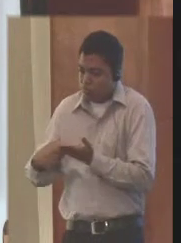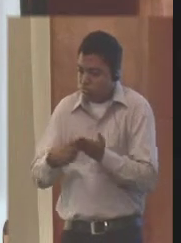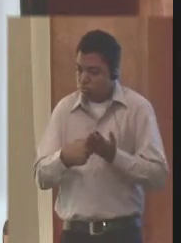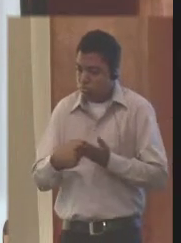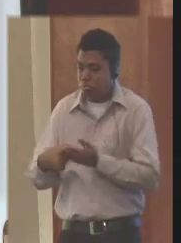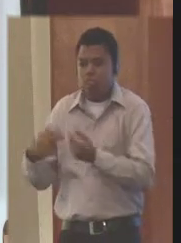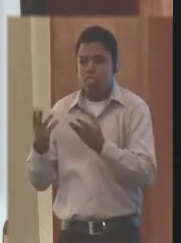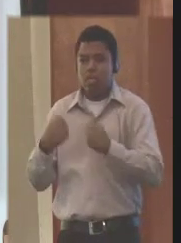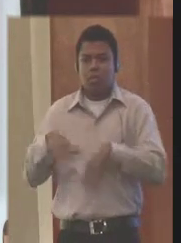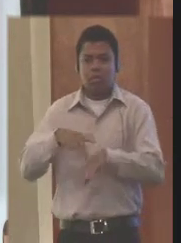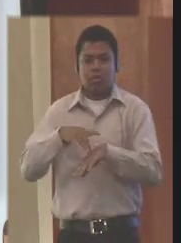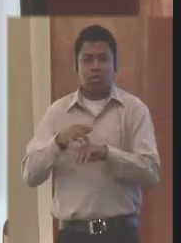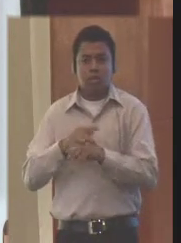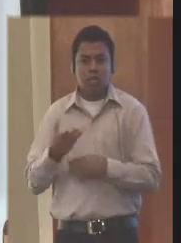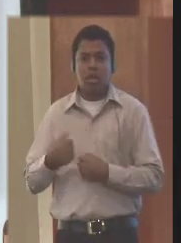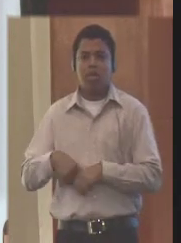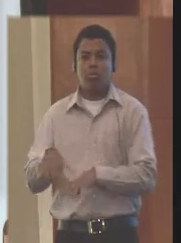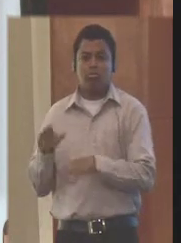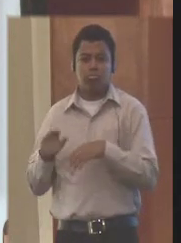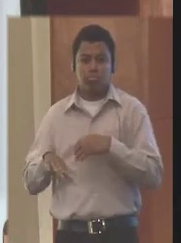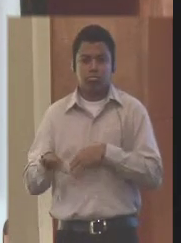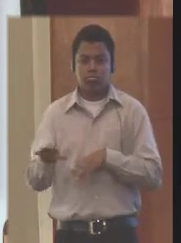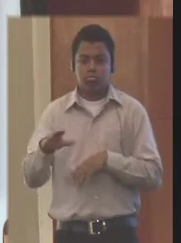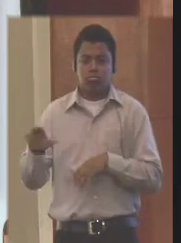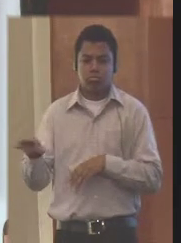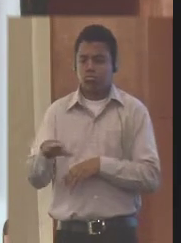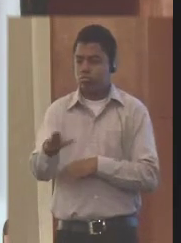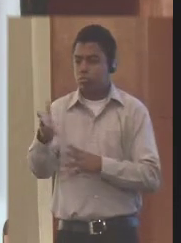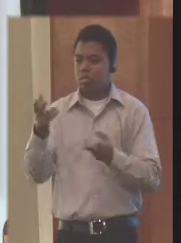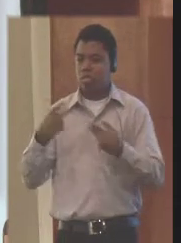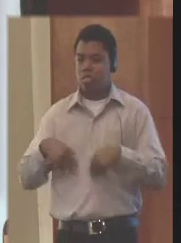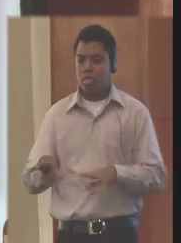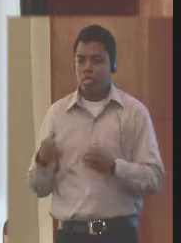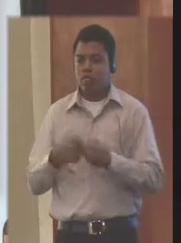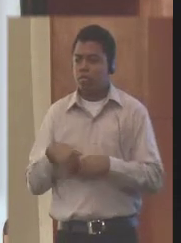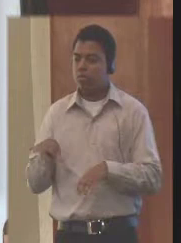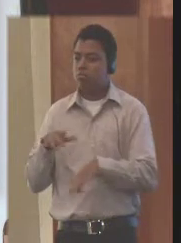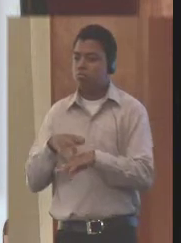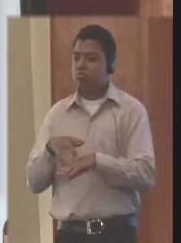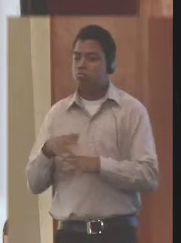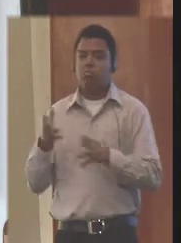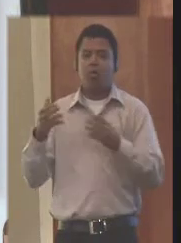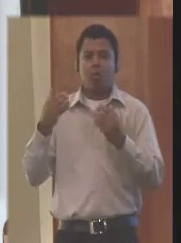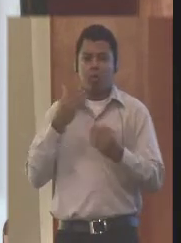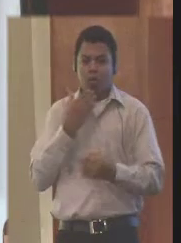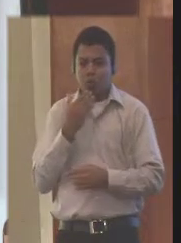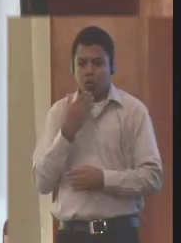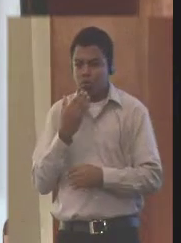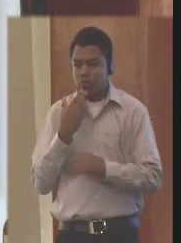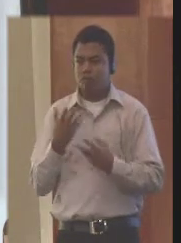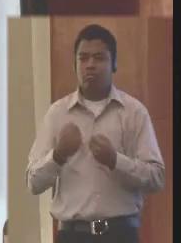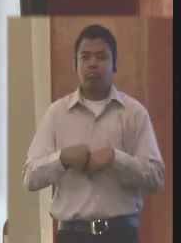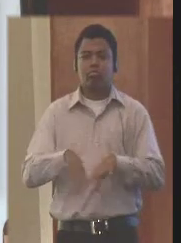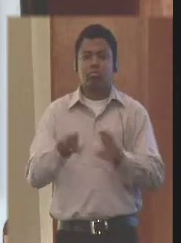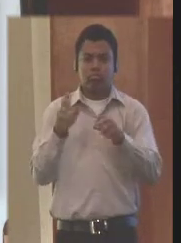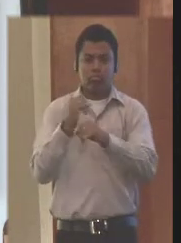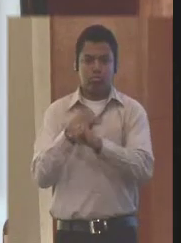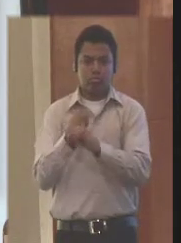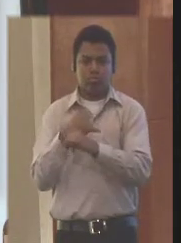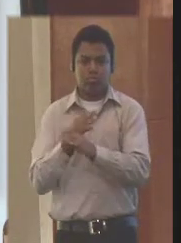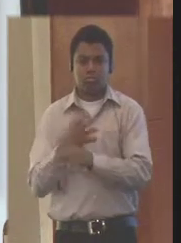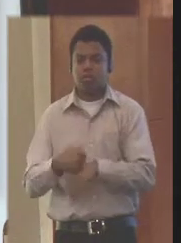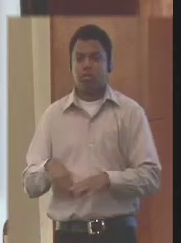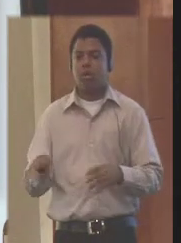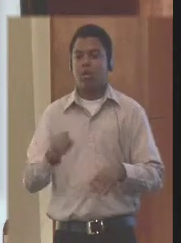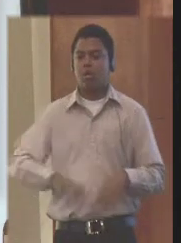tema de riesgo de transporte por tuberías, sino también mirar el contexto de riesgos desde el otro tipo de industria que teníamos ubicado en la zona